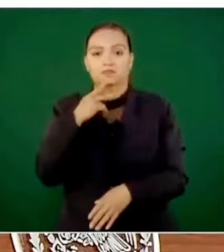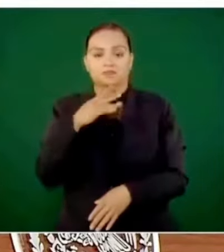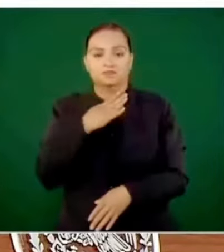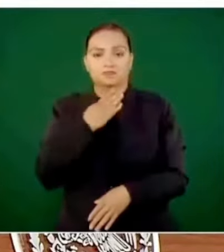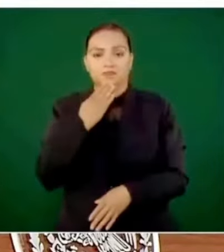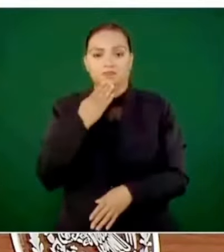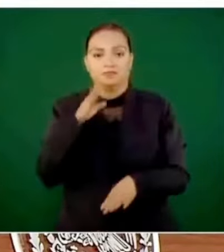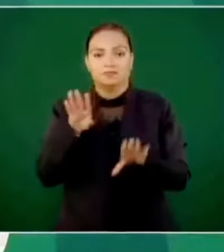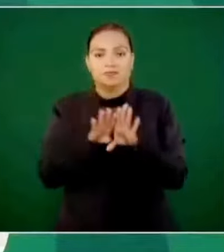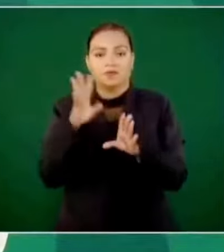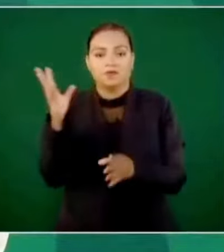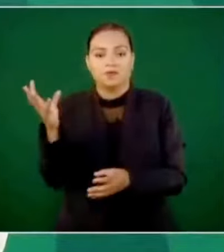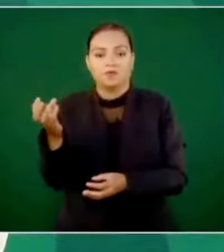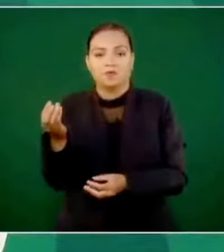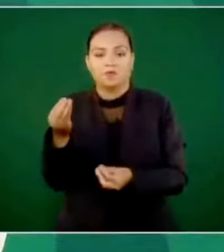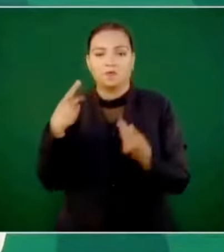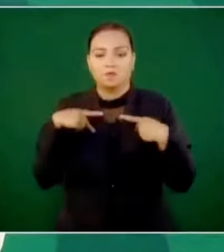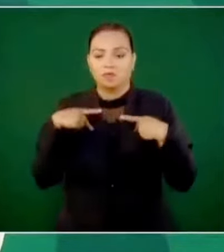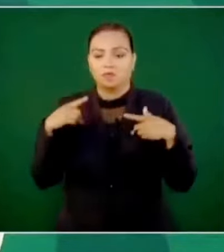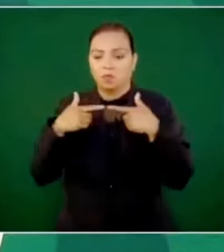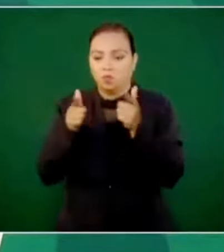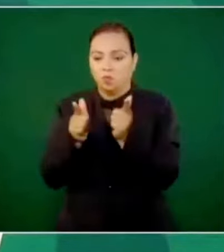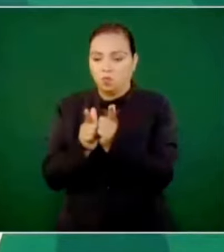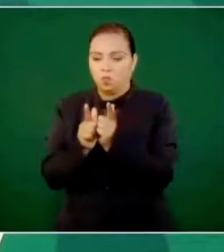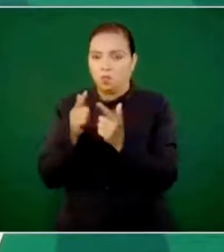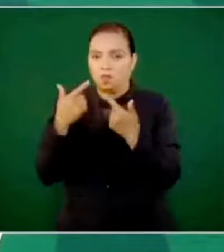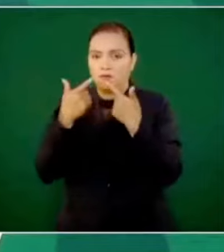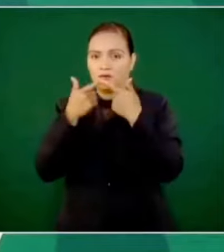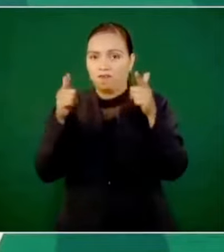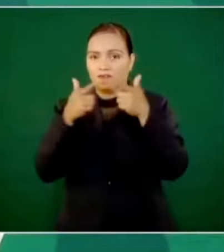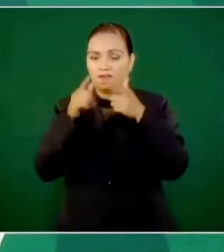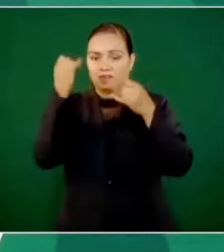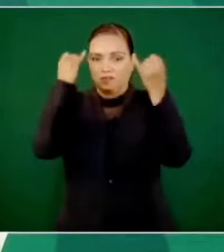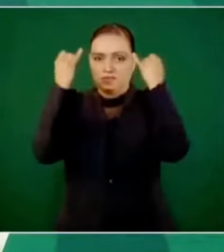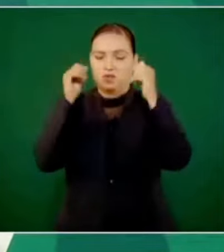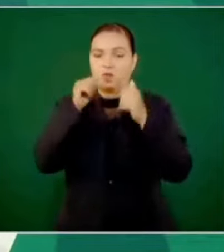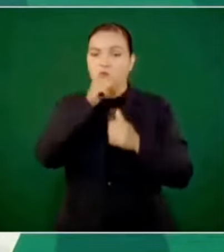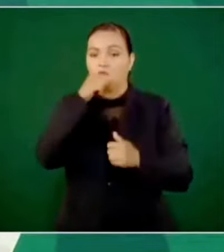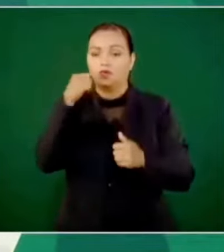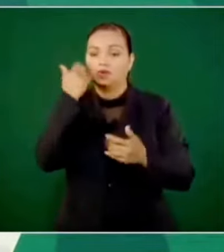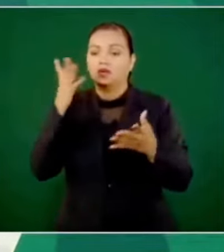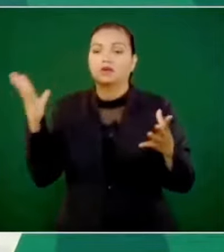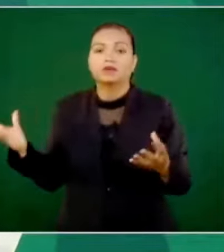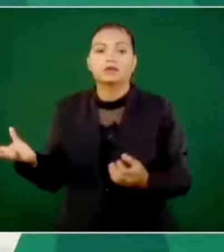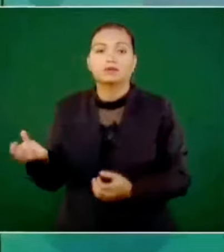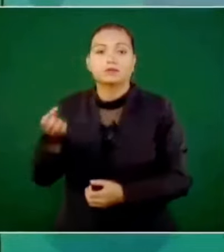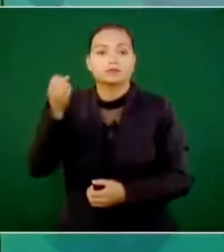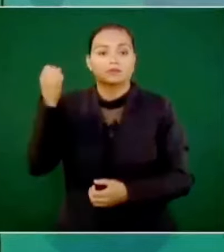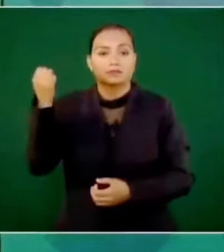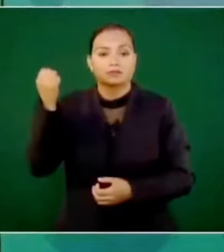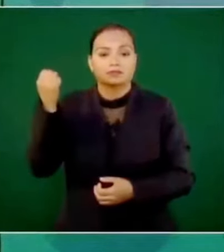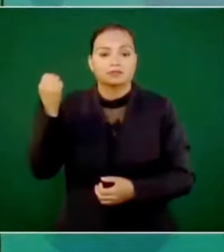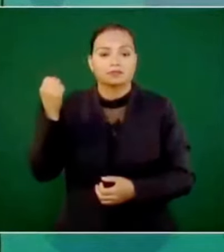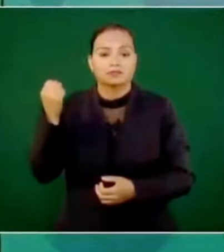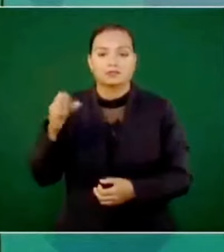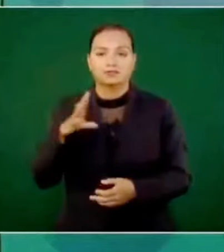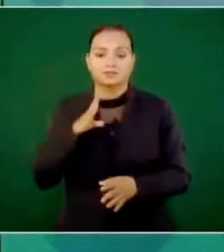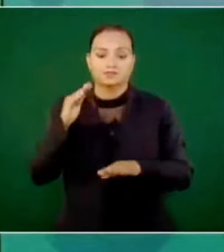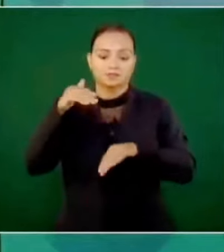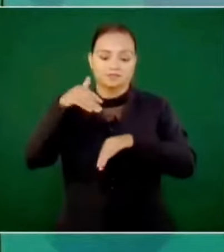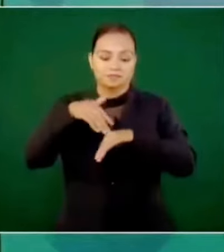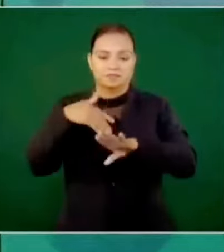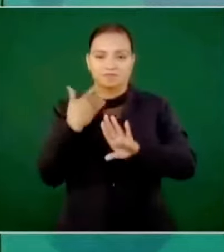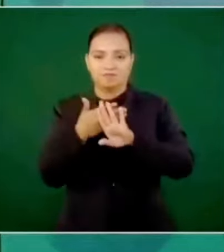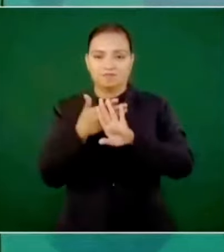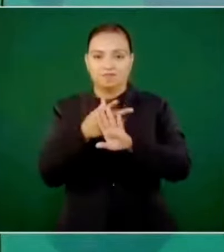un puñado de liberales jugaristas venció a un poderoso